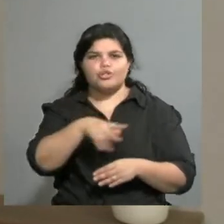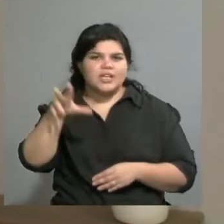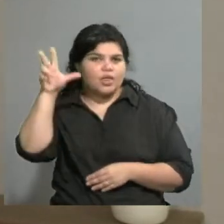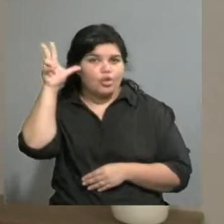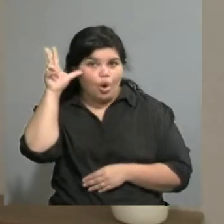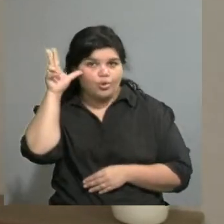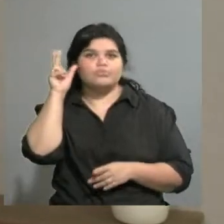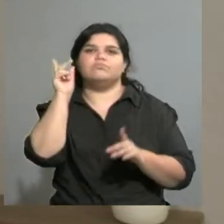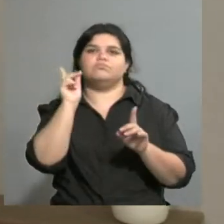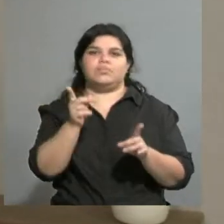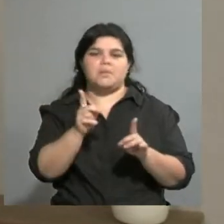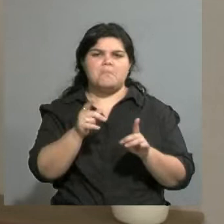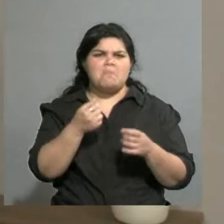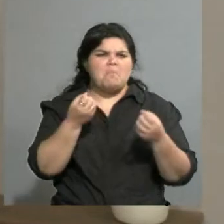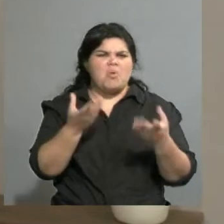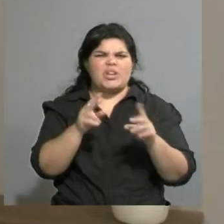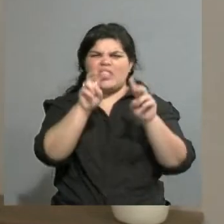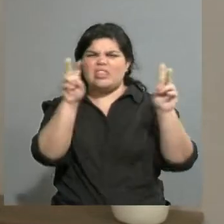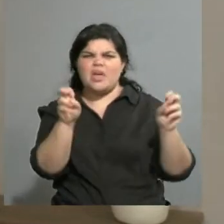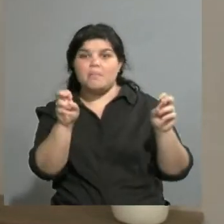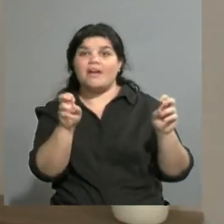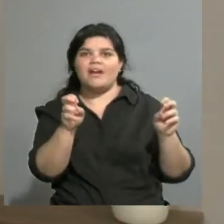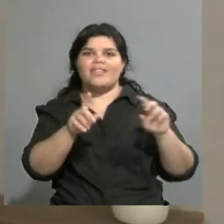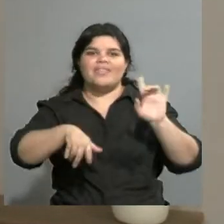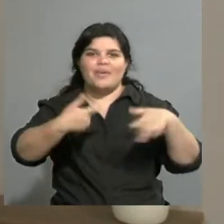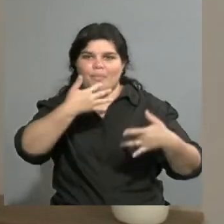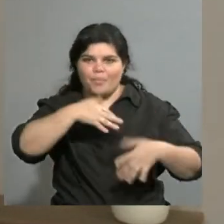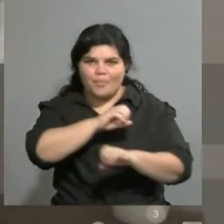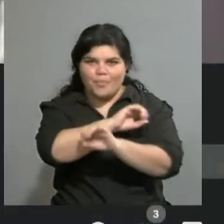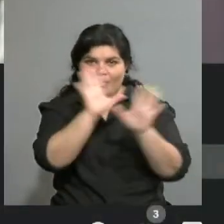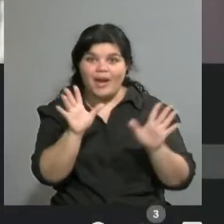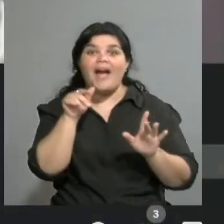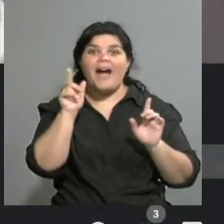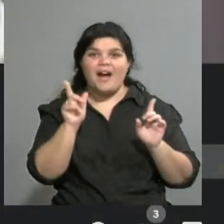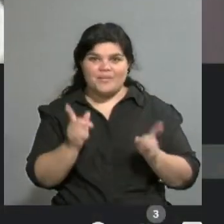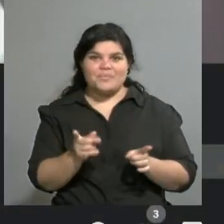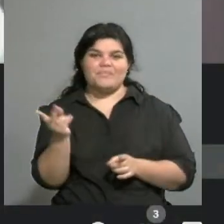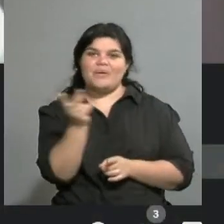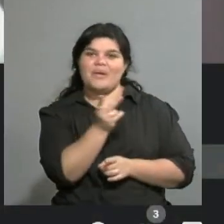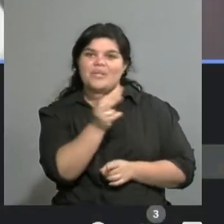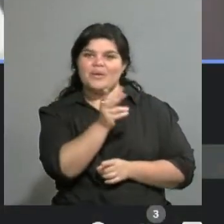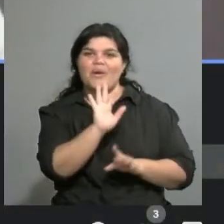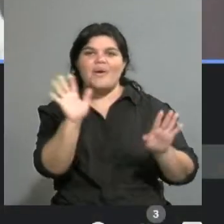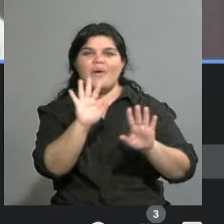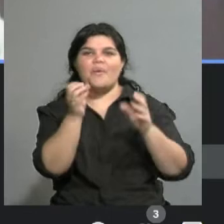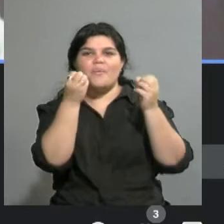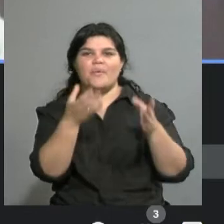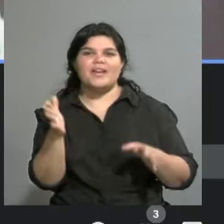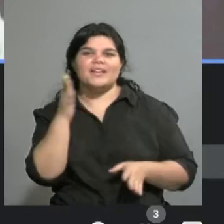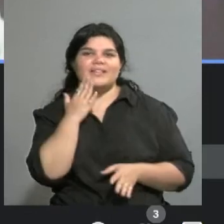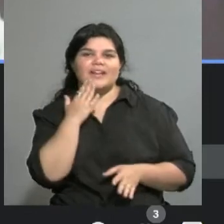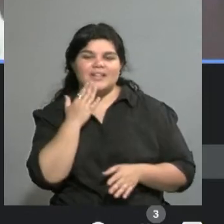entender, así que lo vamos a saludar a Fabián y a Bela también. ¿Cómo están chicos? Buenas tardes, bienvenidos. Hola, buenas tardes.